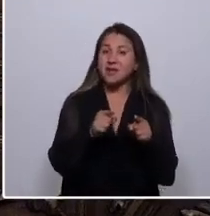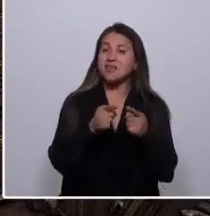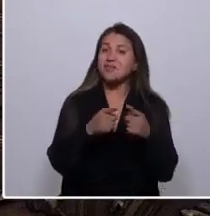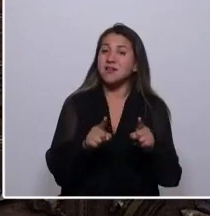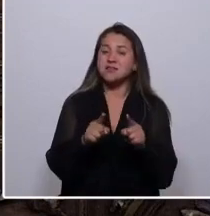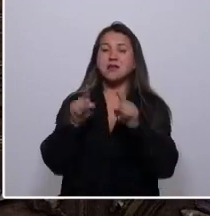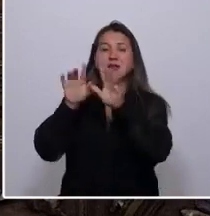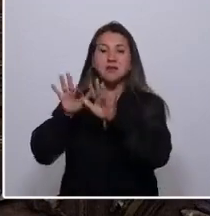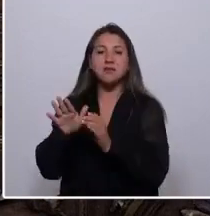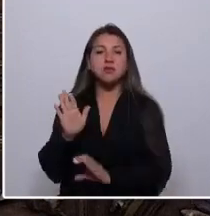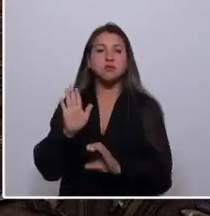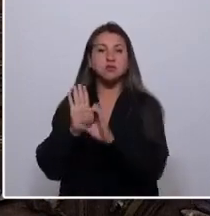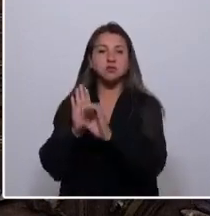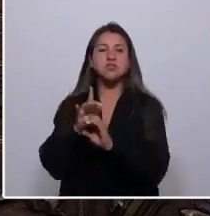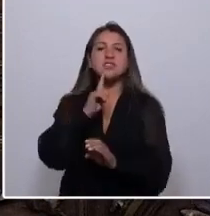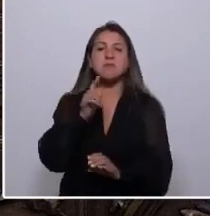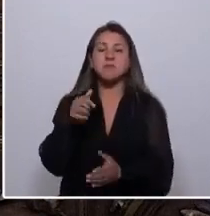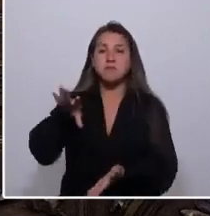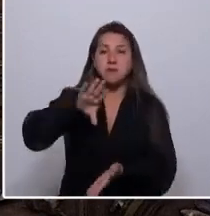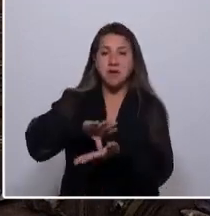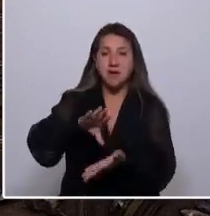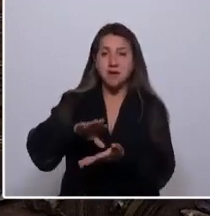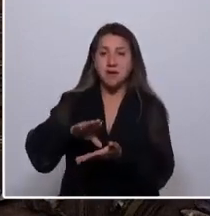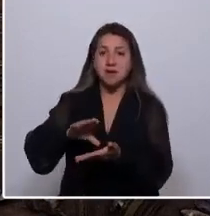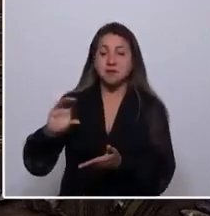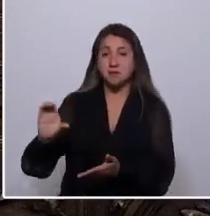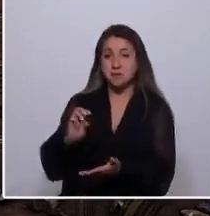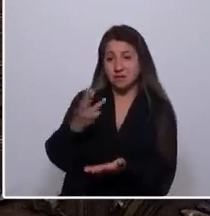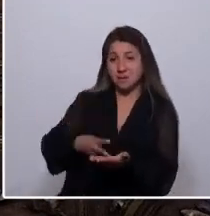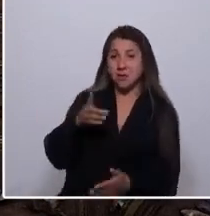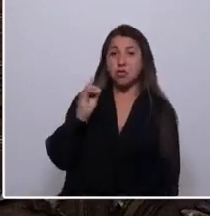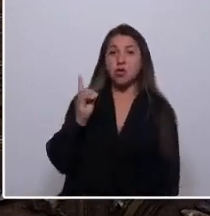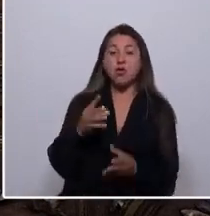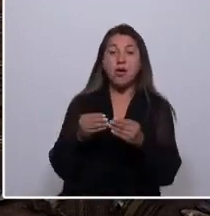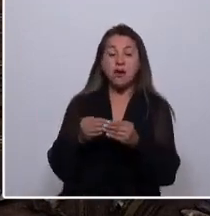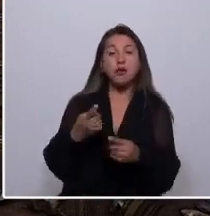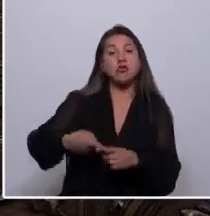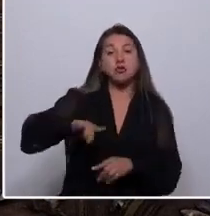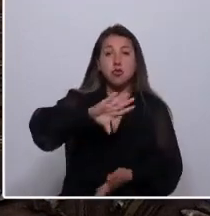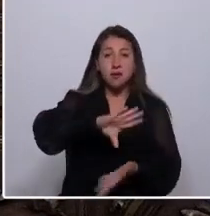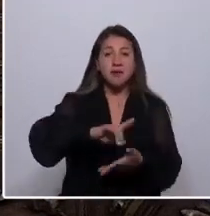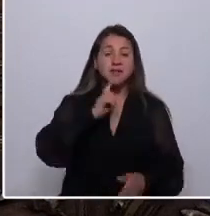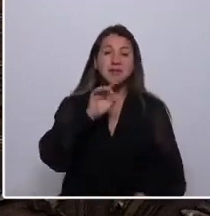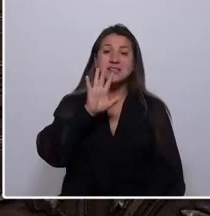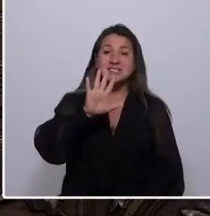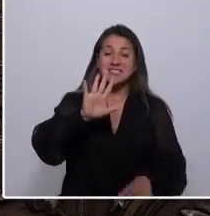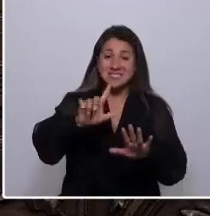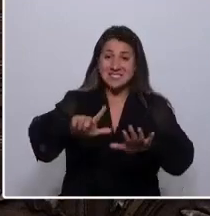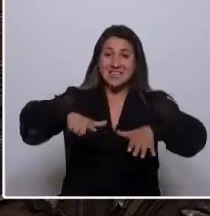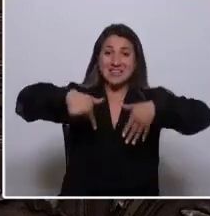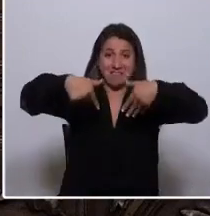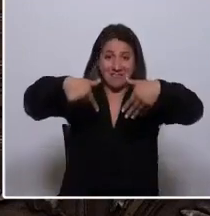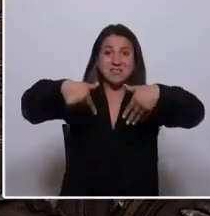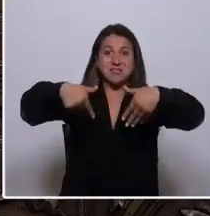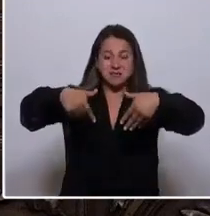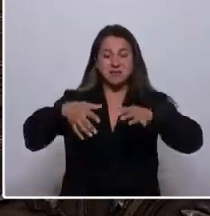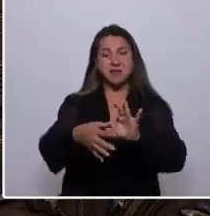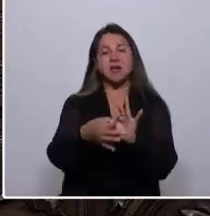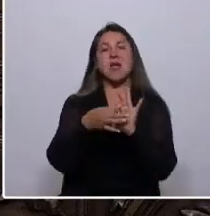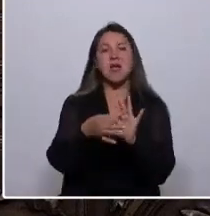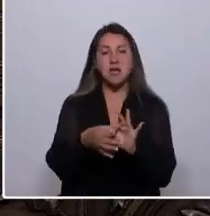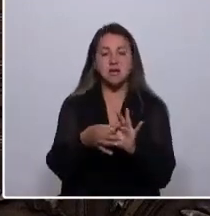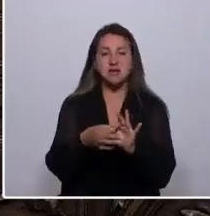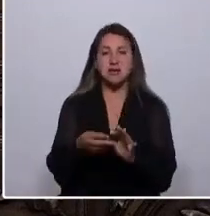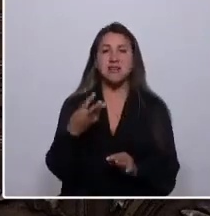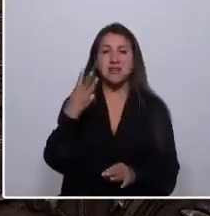una constitución para un país con un ingreso de 3.000 dólares versus otro país que tiene siete veces más que eso, gracias a